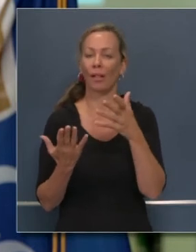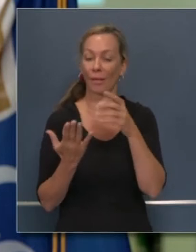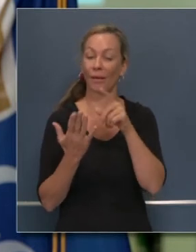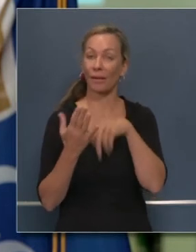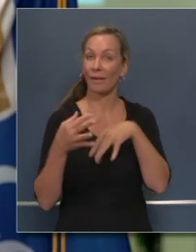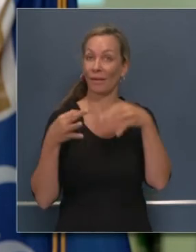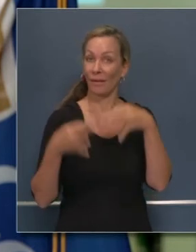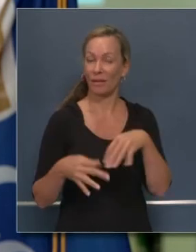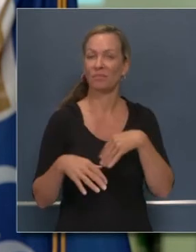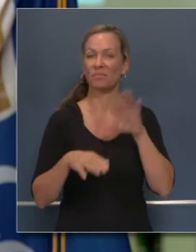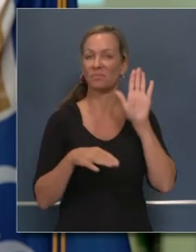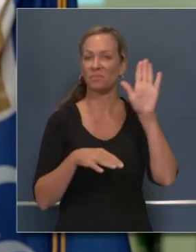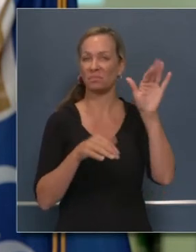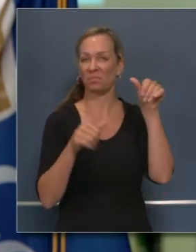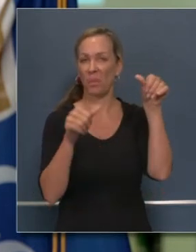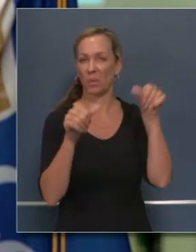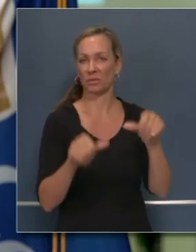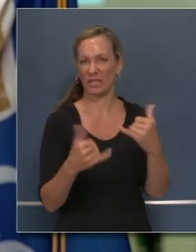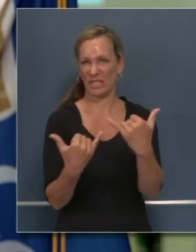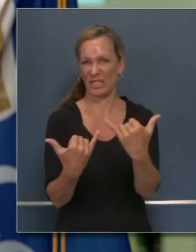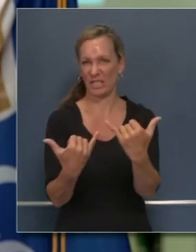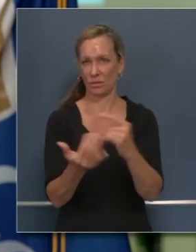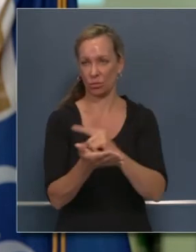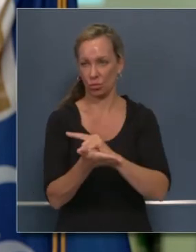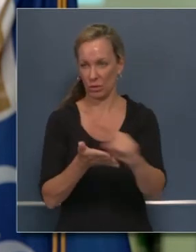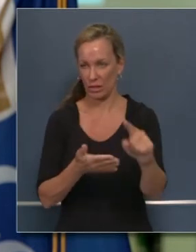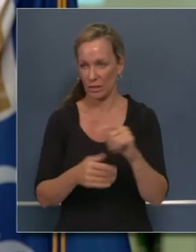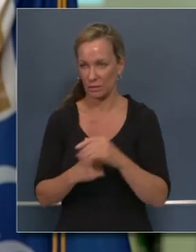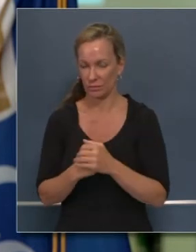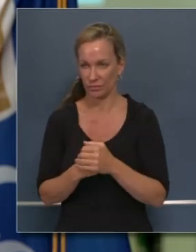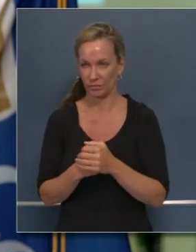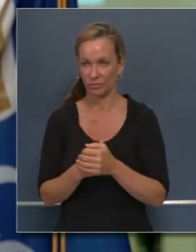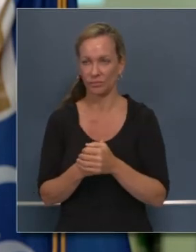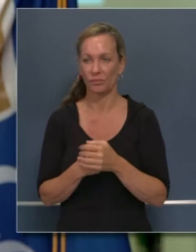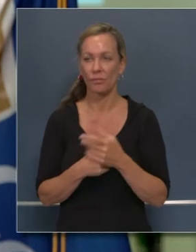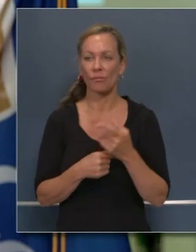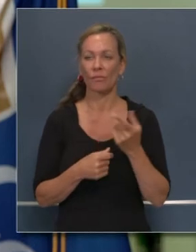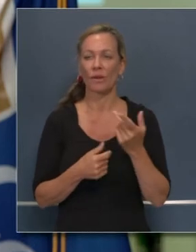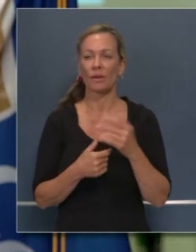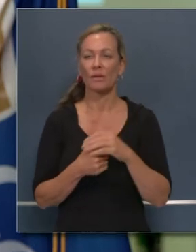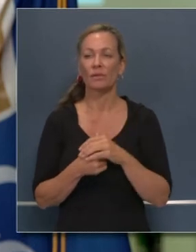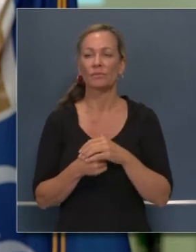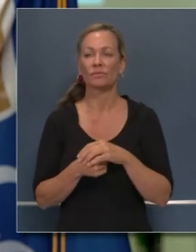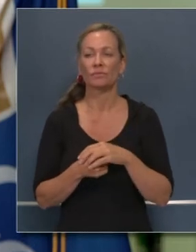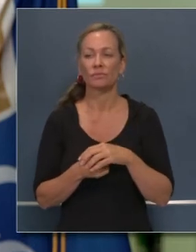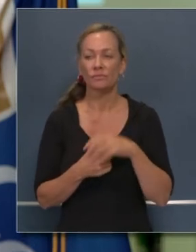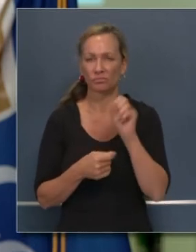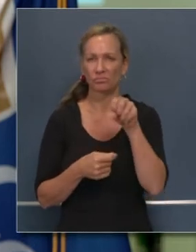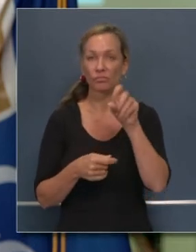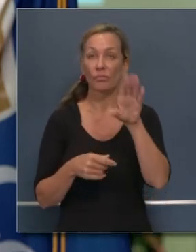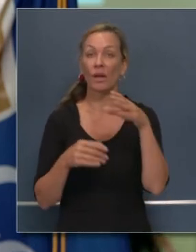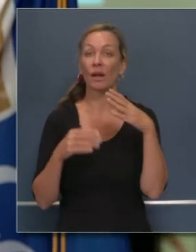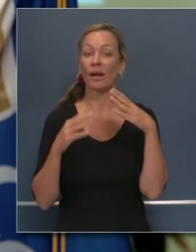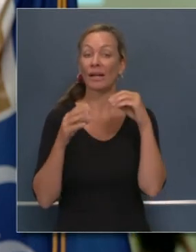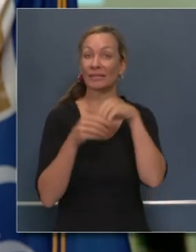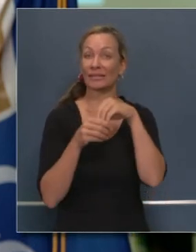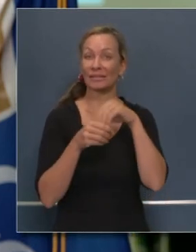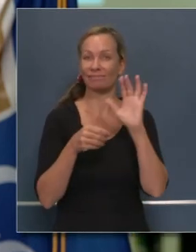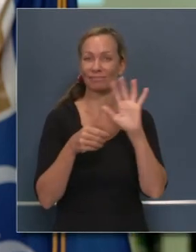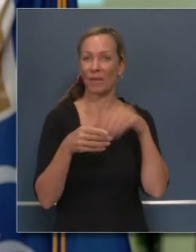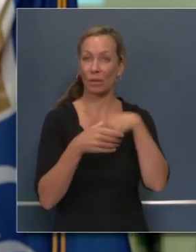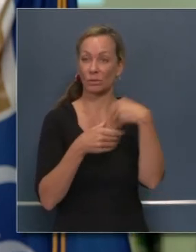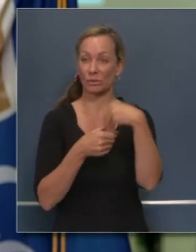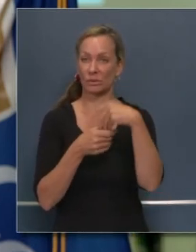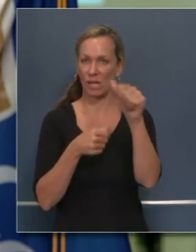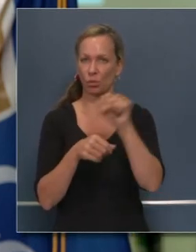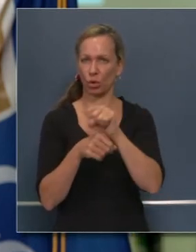individuos que operan en la banqueta o en la acera, sabemos que sí permitimos que se haga trabajo